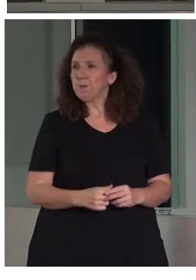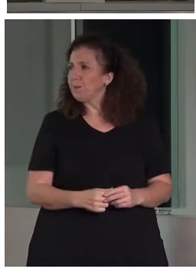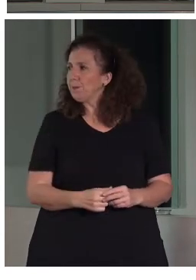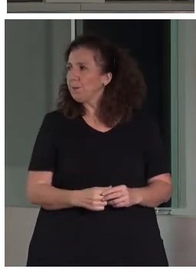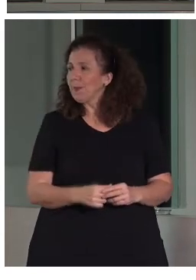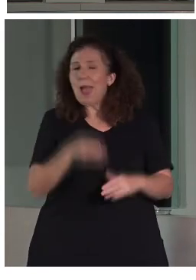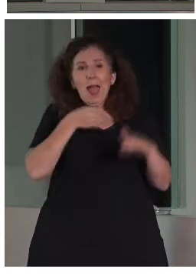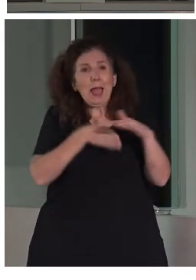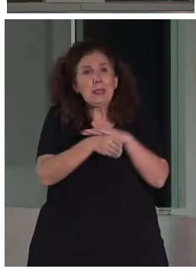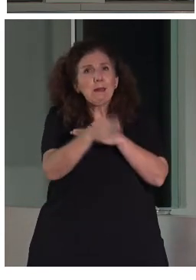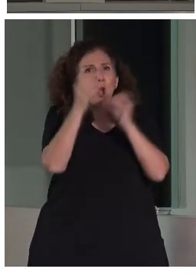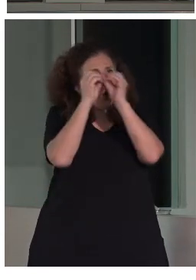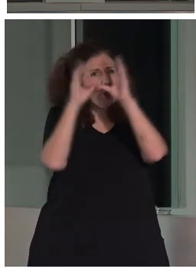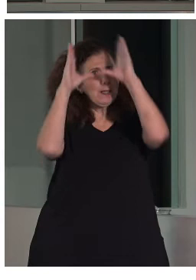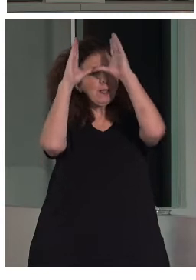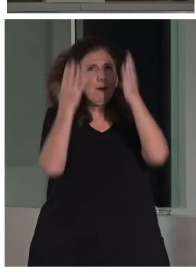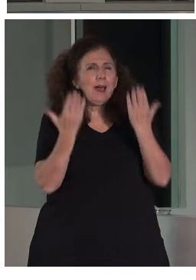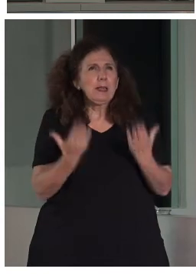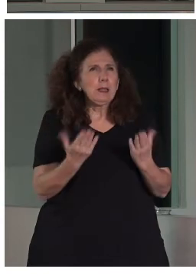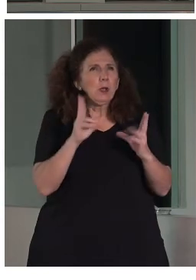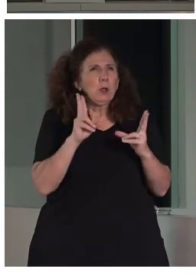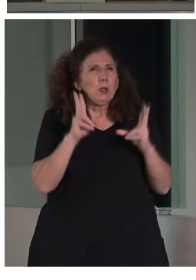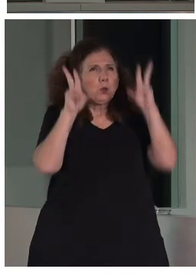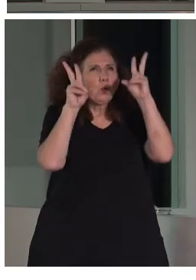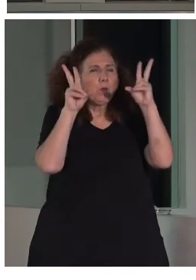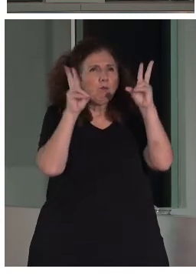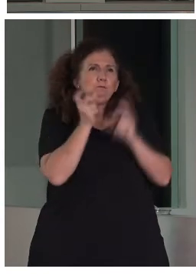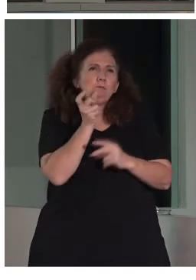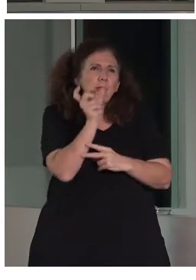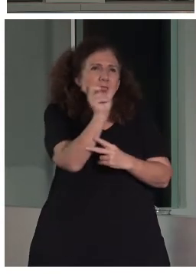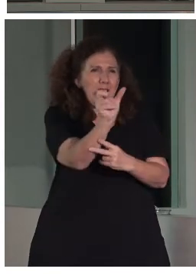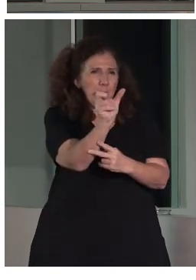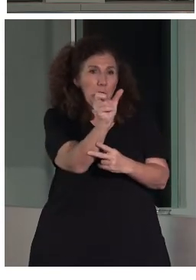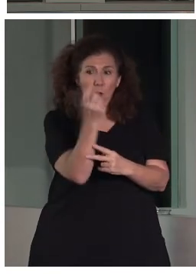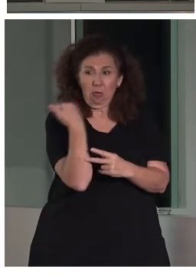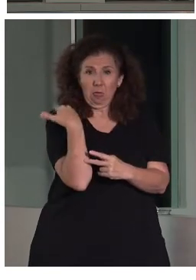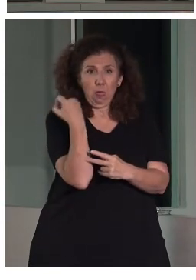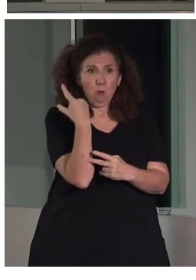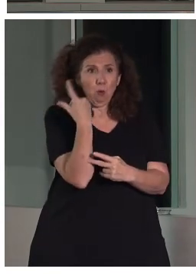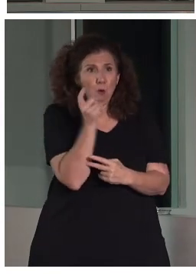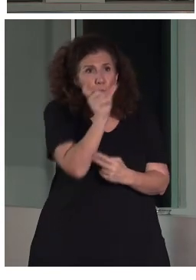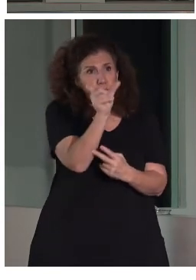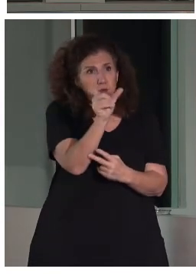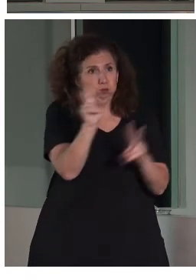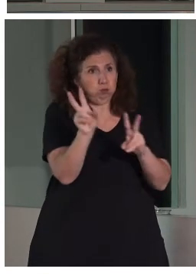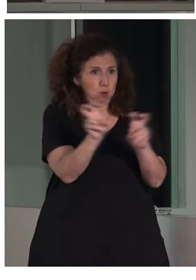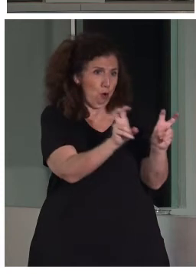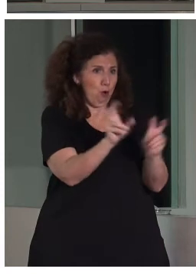Accesibilidad cognitiva es un término acuñado recientemente y, como bien decía Elisa, efectivamente